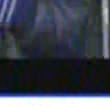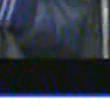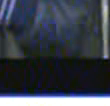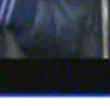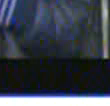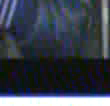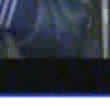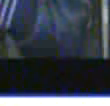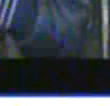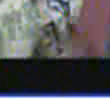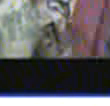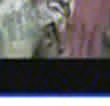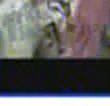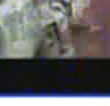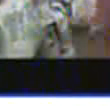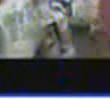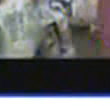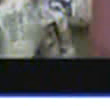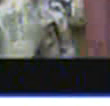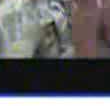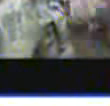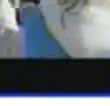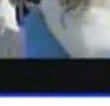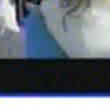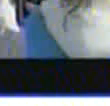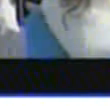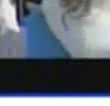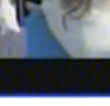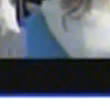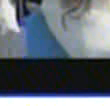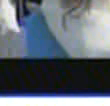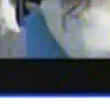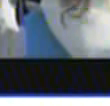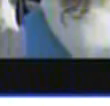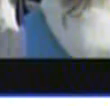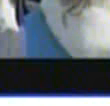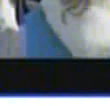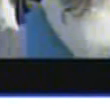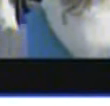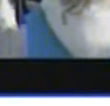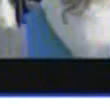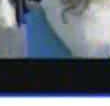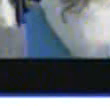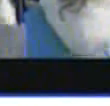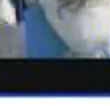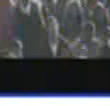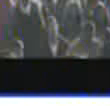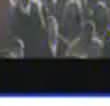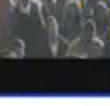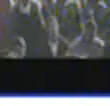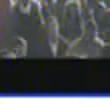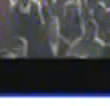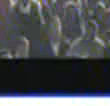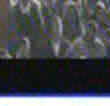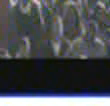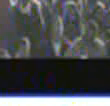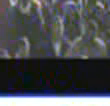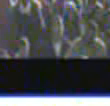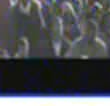son garantías, como era Libia, de garantía de estabilidad para todo el norte de África.